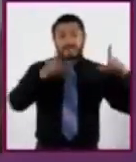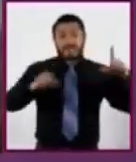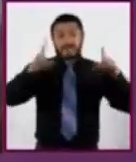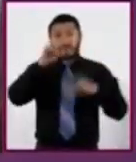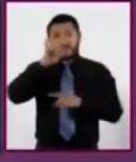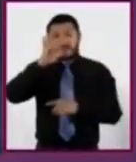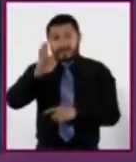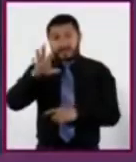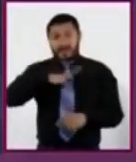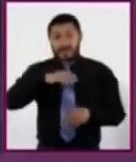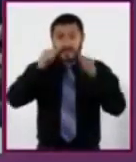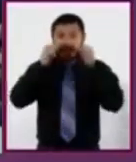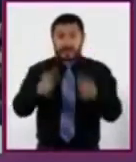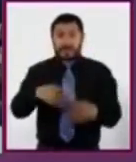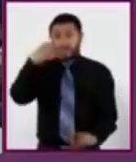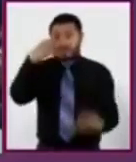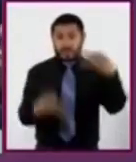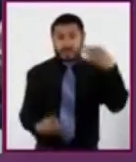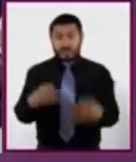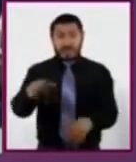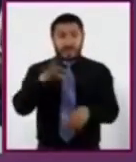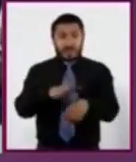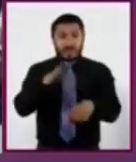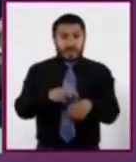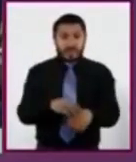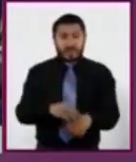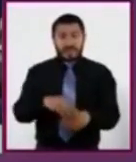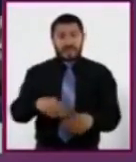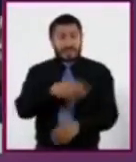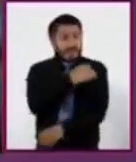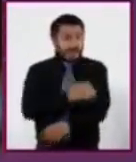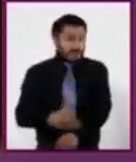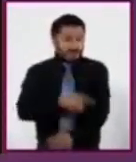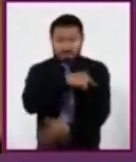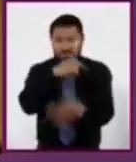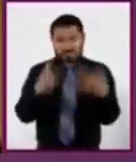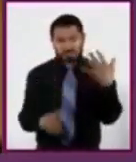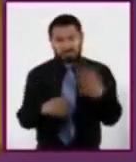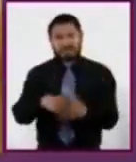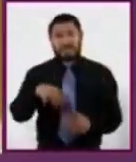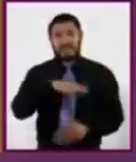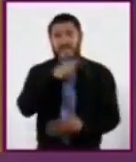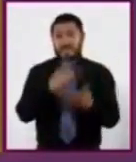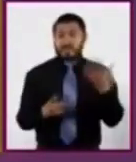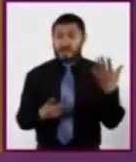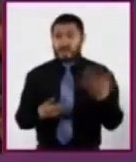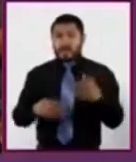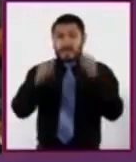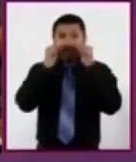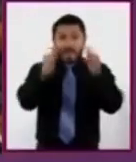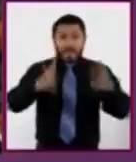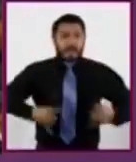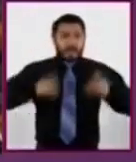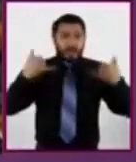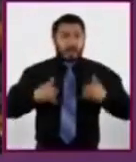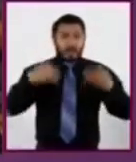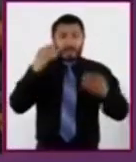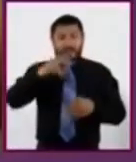atención integral, jurídica, médica y de contención a las familias. Cuenta con programas de atención a jóvenes